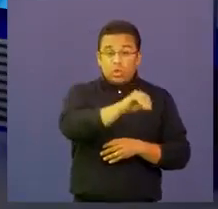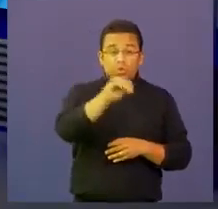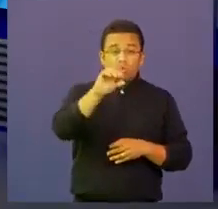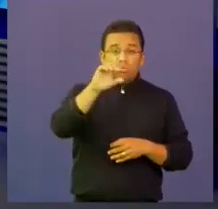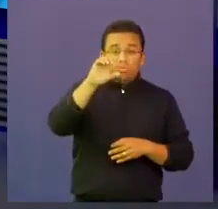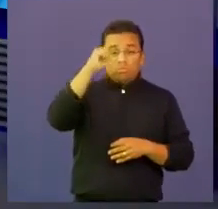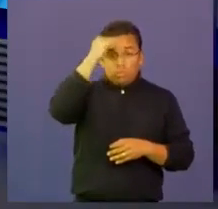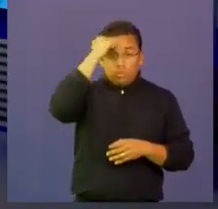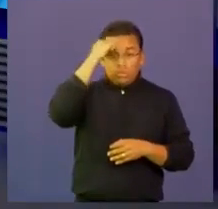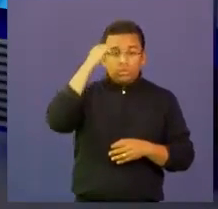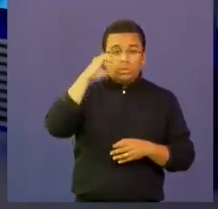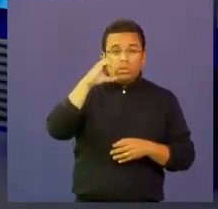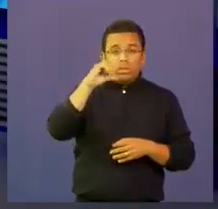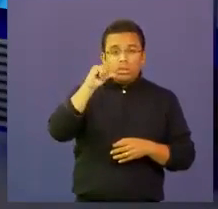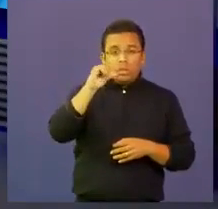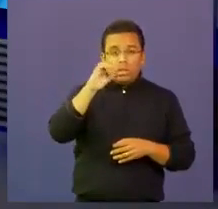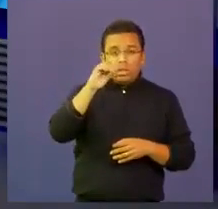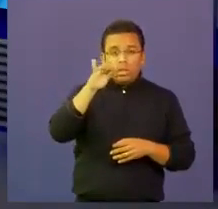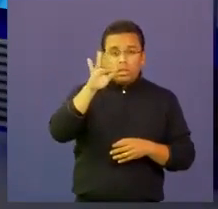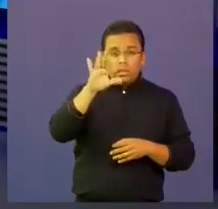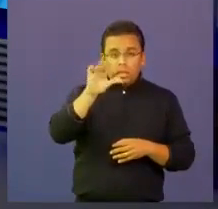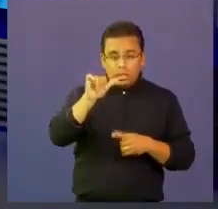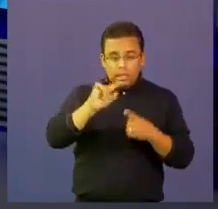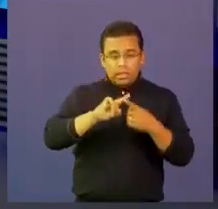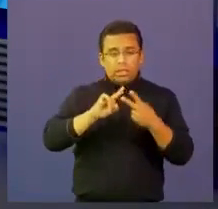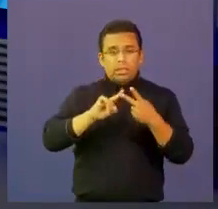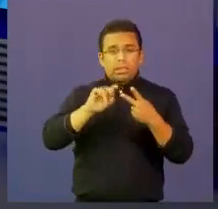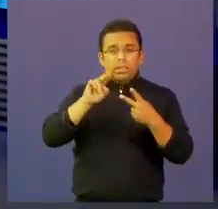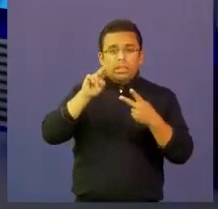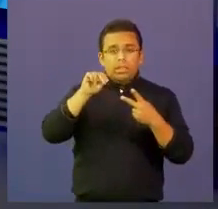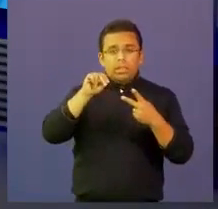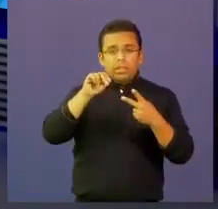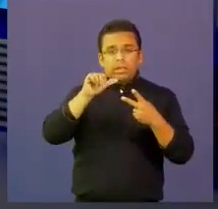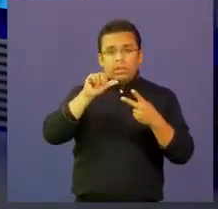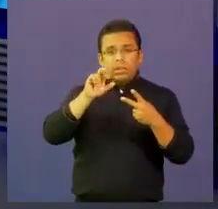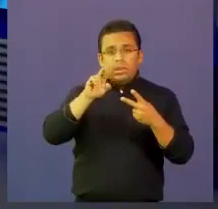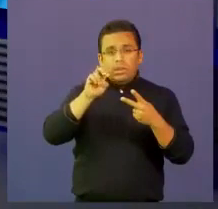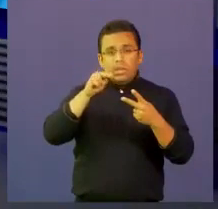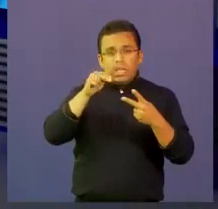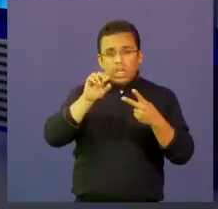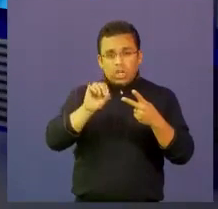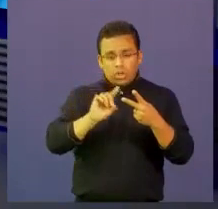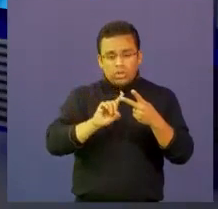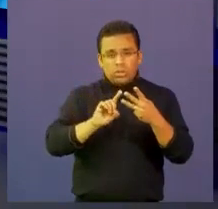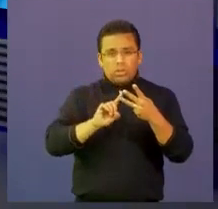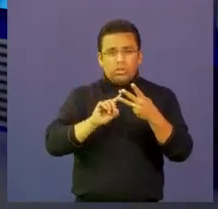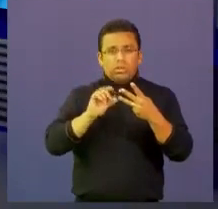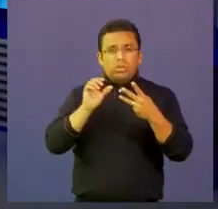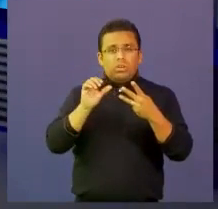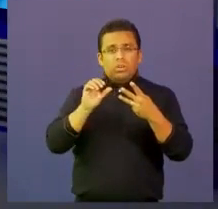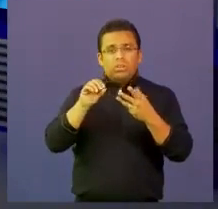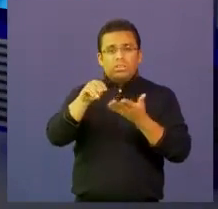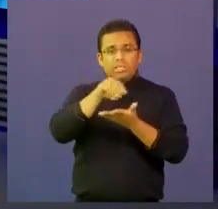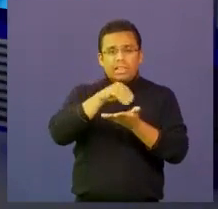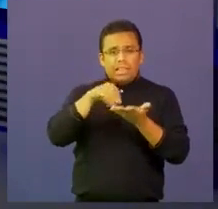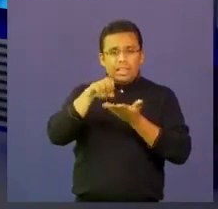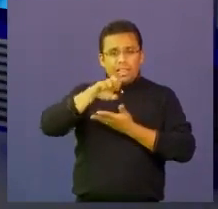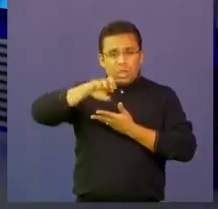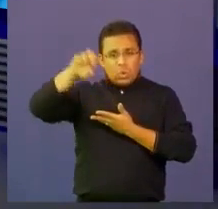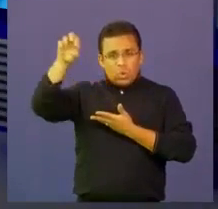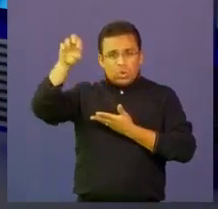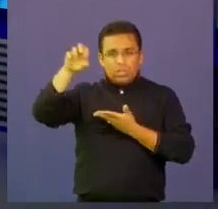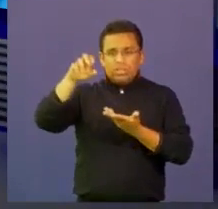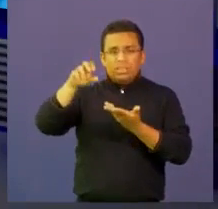docente que está en Nariño, en el norte de Santander, a querer la educación como la queremos, pero también